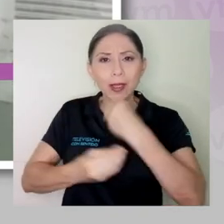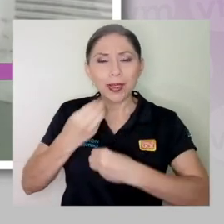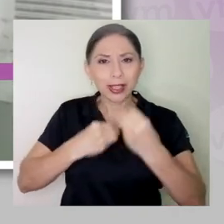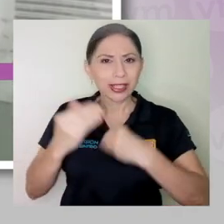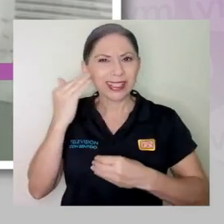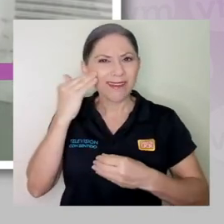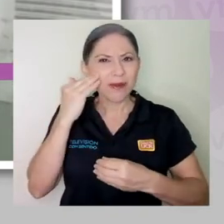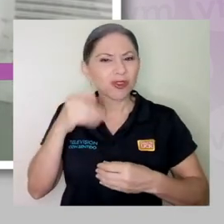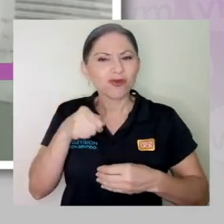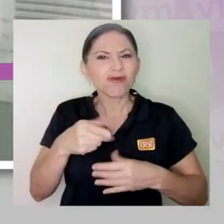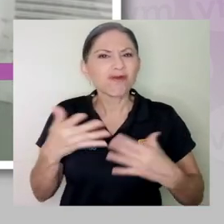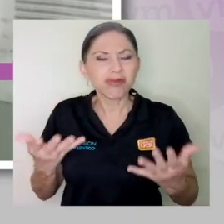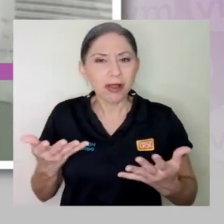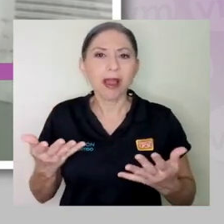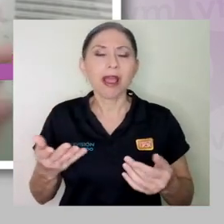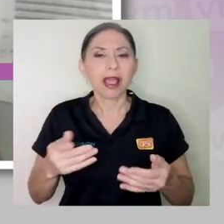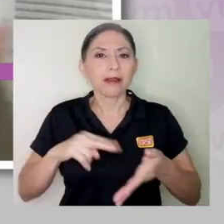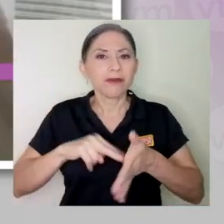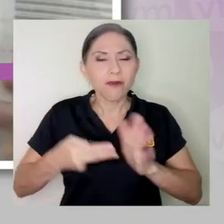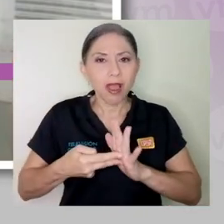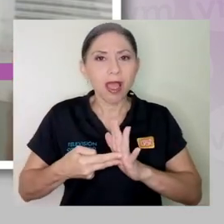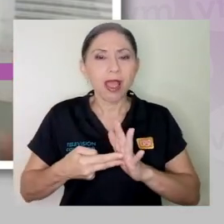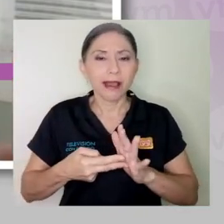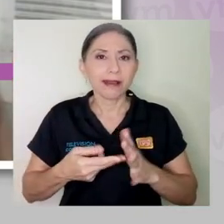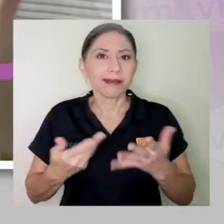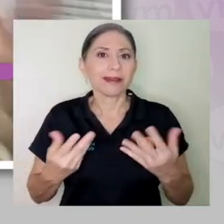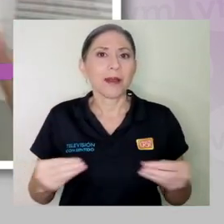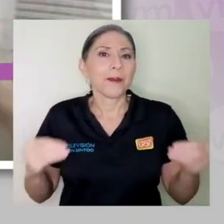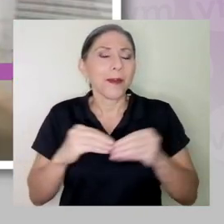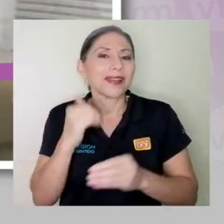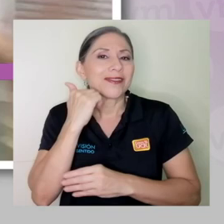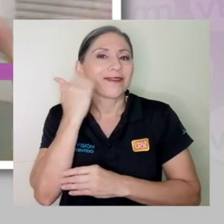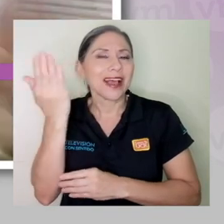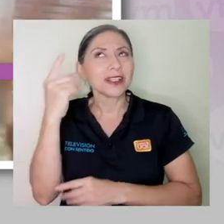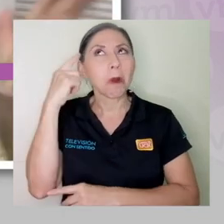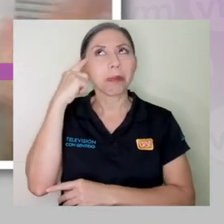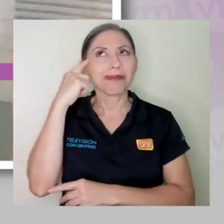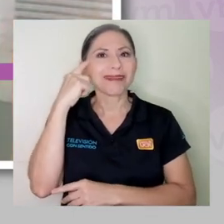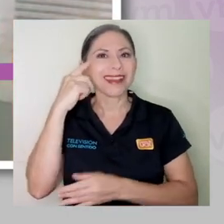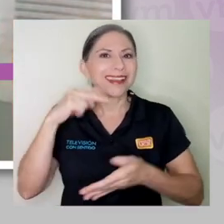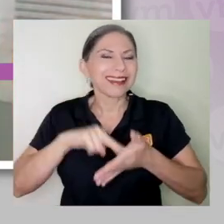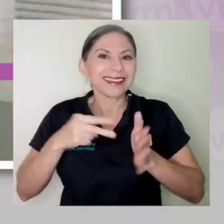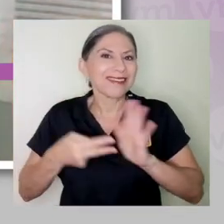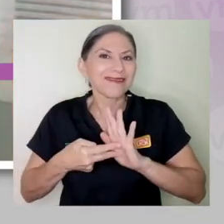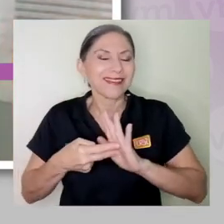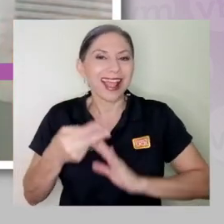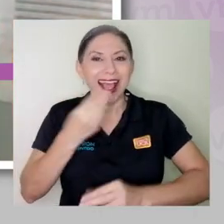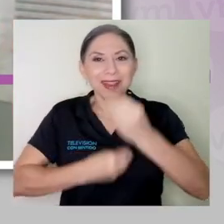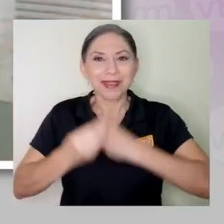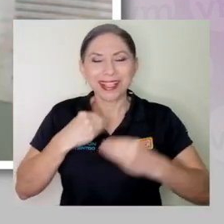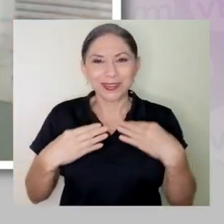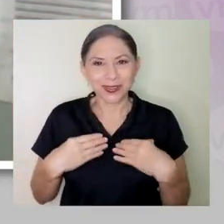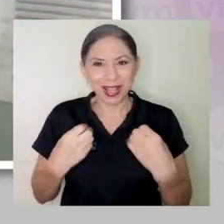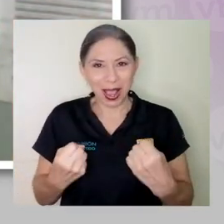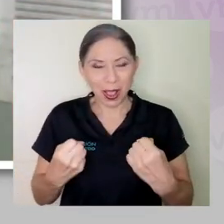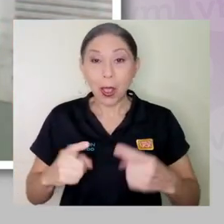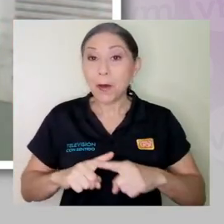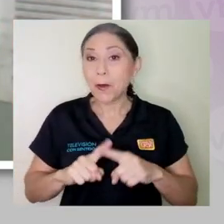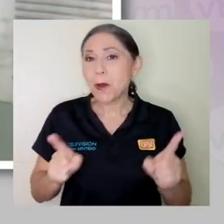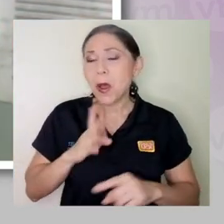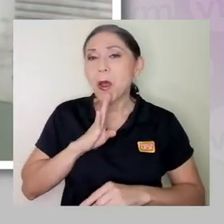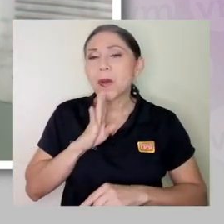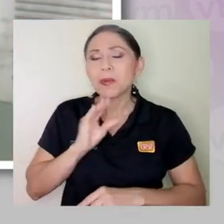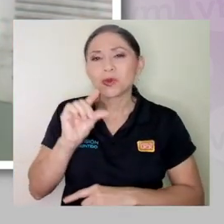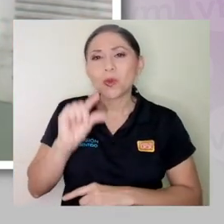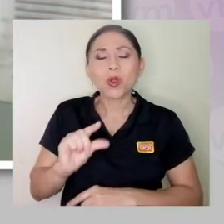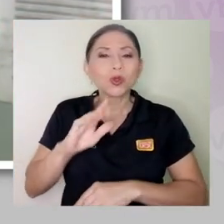sabemos lo que es la alimentación saludable. Tenemos, es más fácil imaginarse lo que es la alimentación saludable, pero entonces hablemos un poquitito